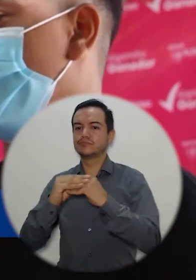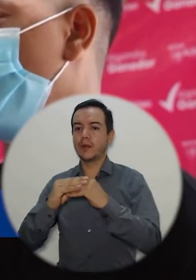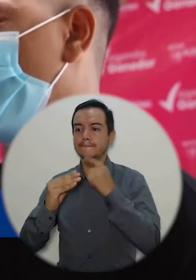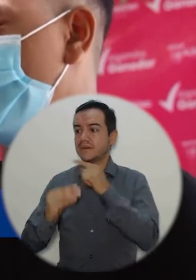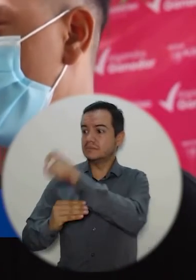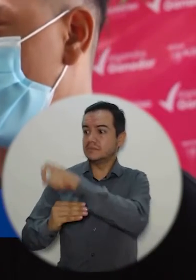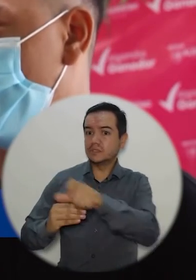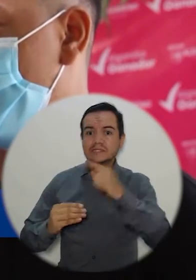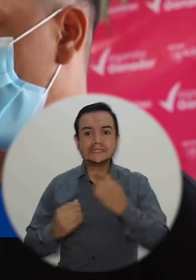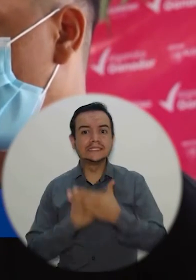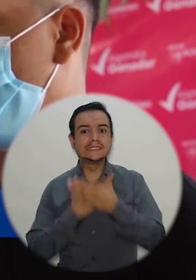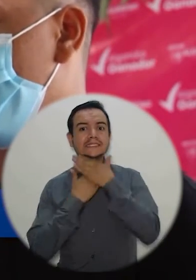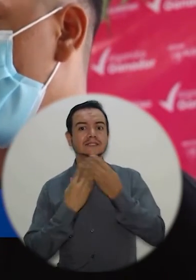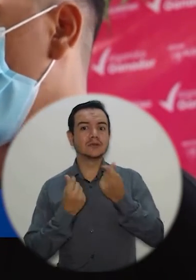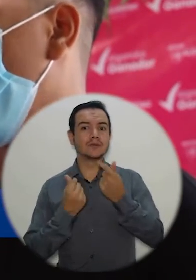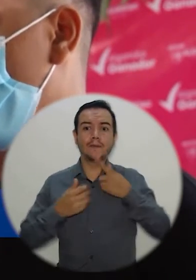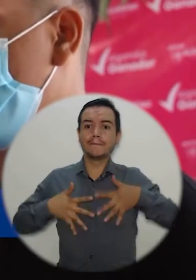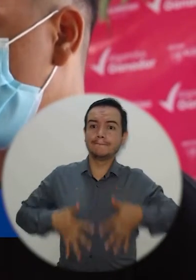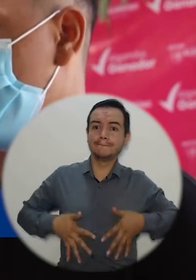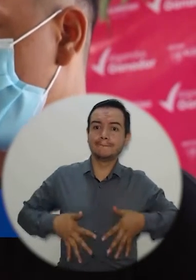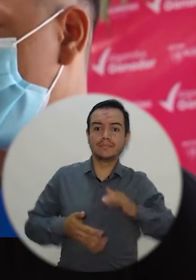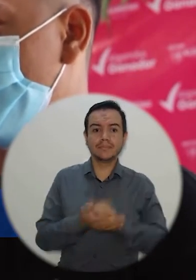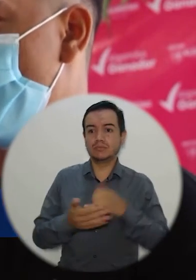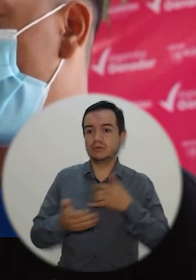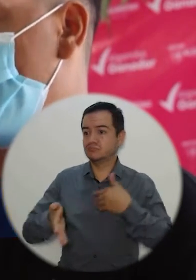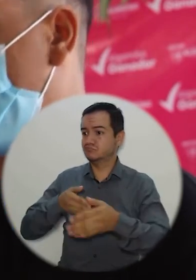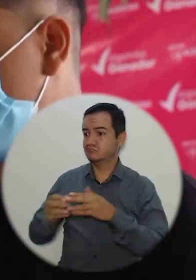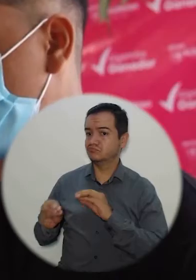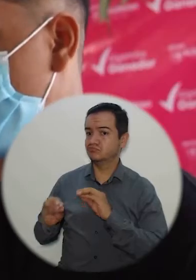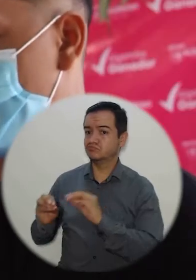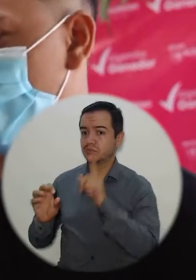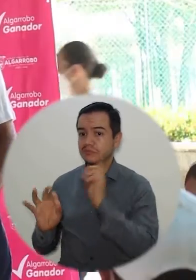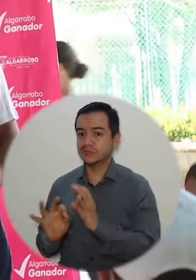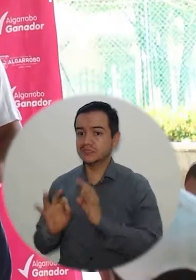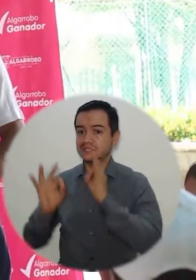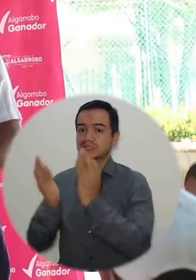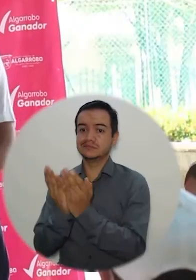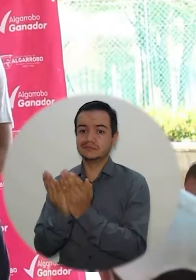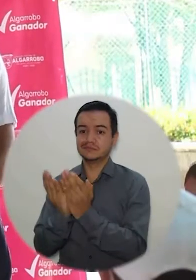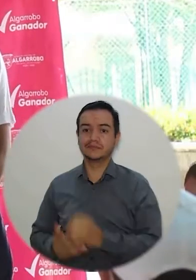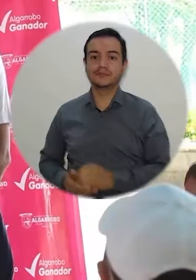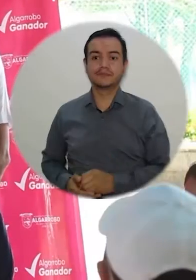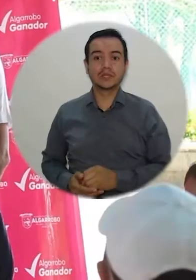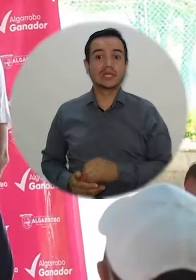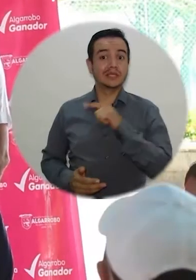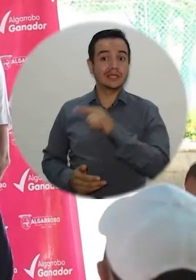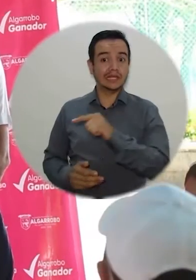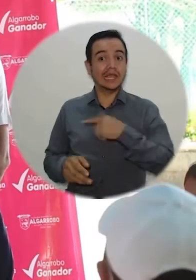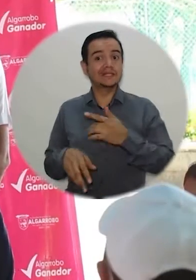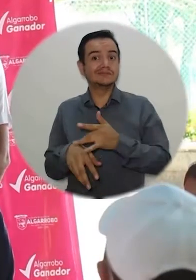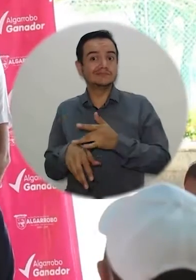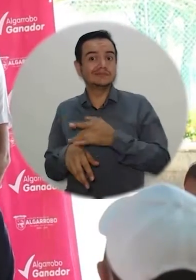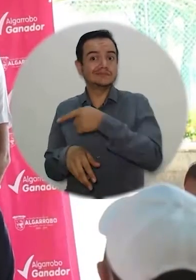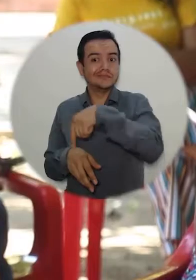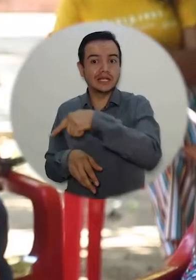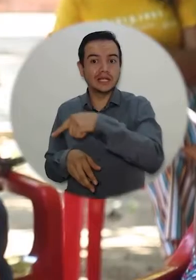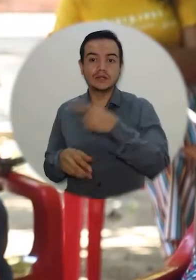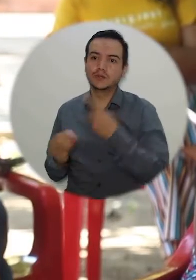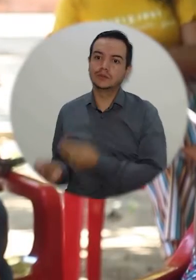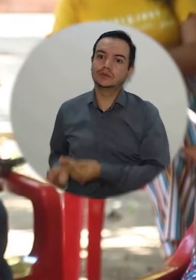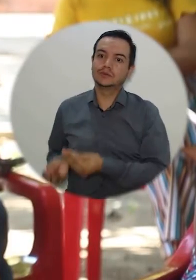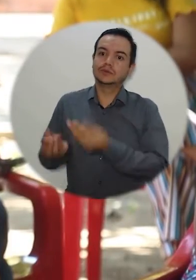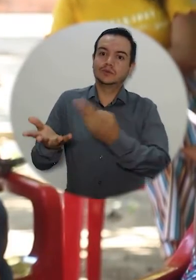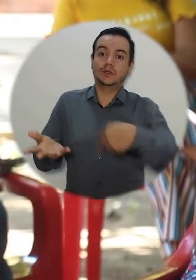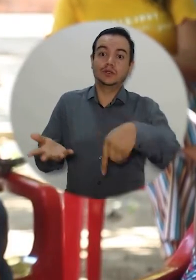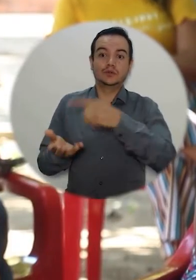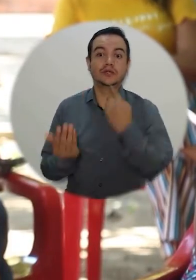que no cuentan en los recursos para poder formarse con calidad y pues este tipo de iniciativas son muy